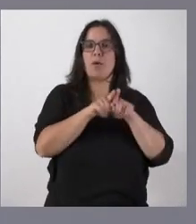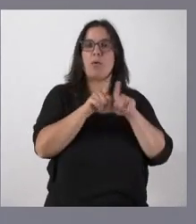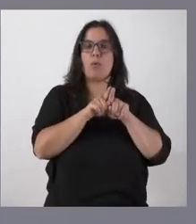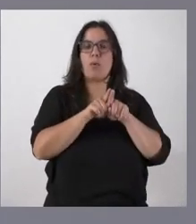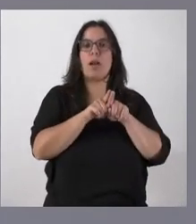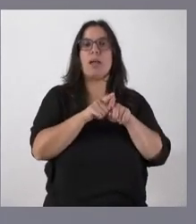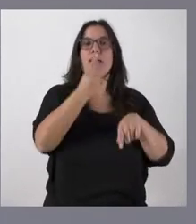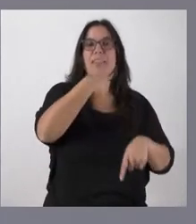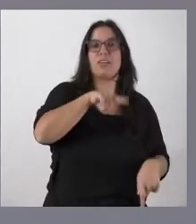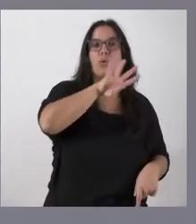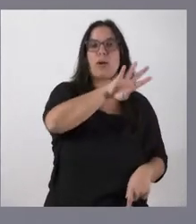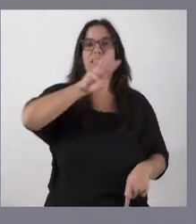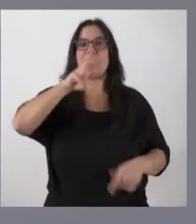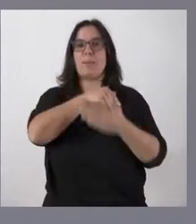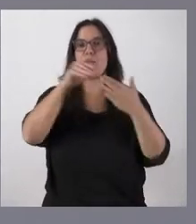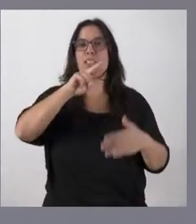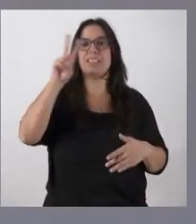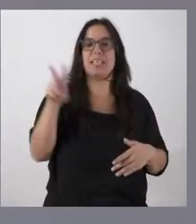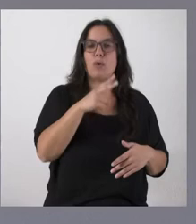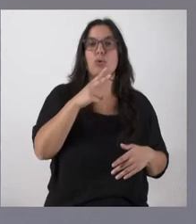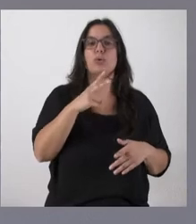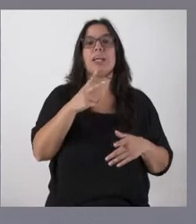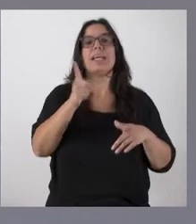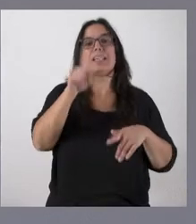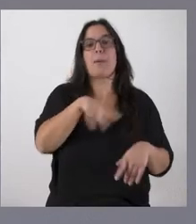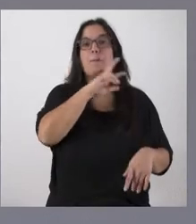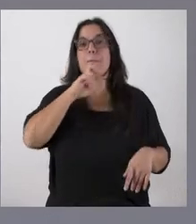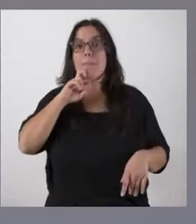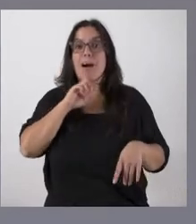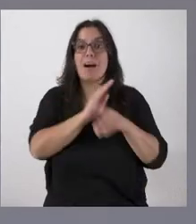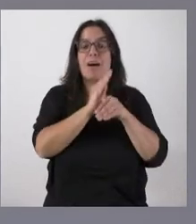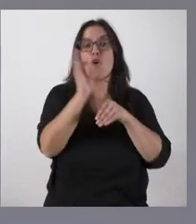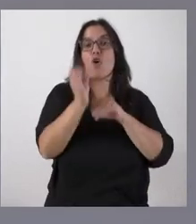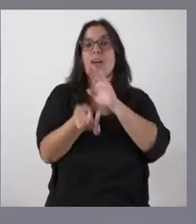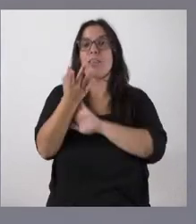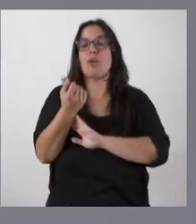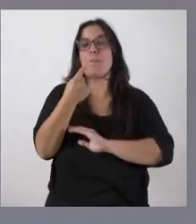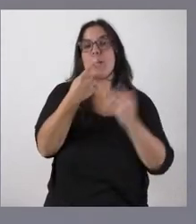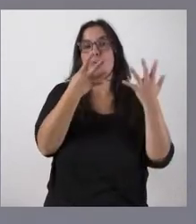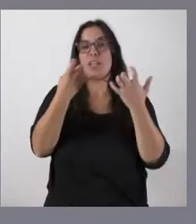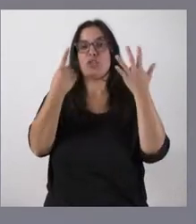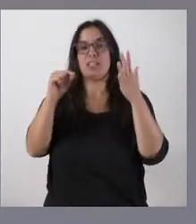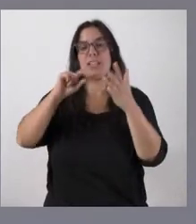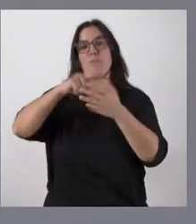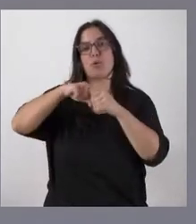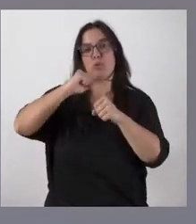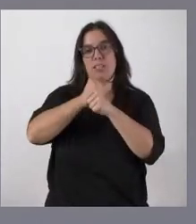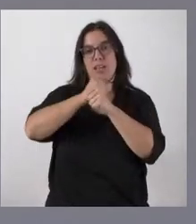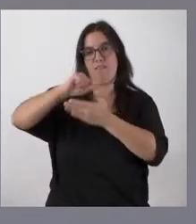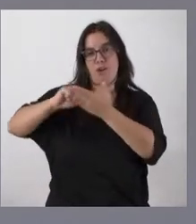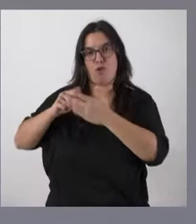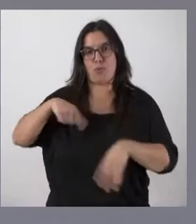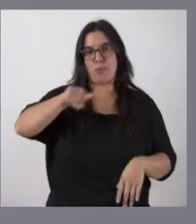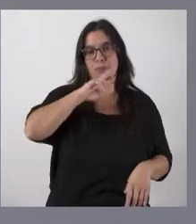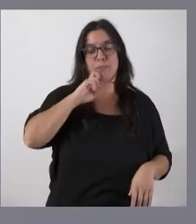143 millones de euros y el mantenimiento o creación de 1.960 puestos de trabajo. Hablamos de algo muy importante en el contexto que